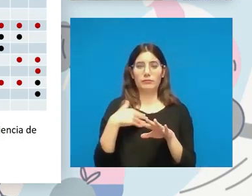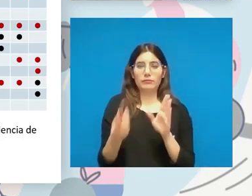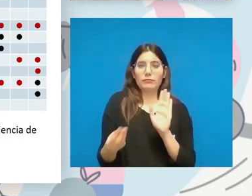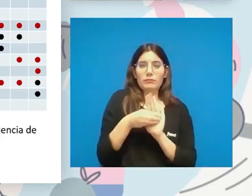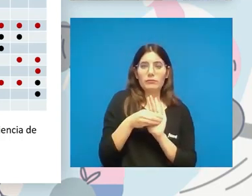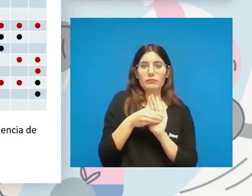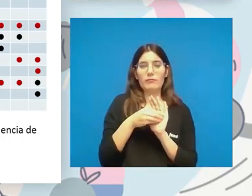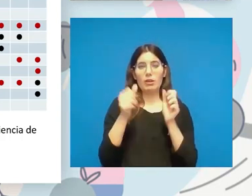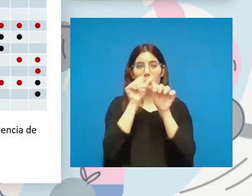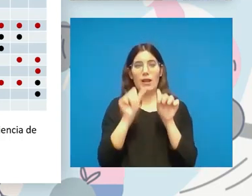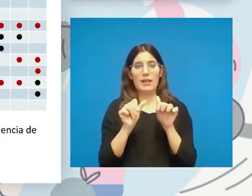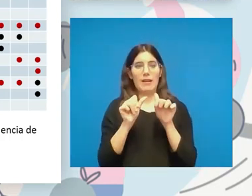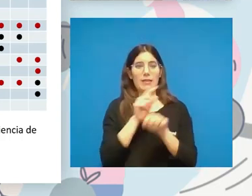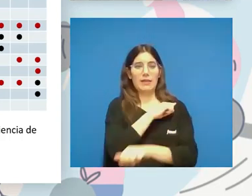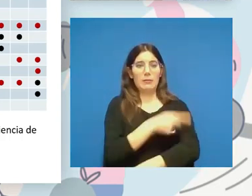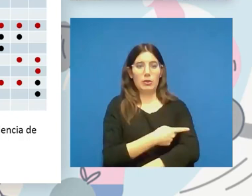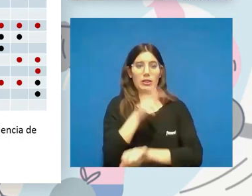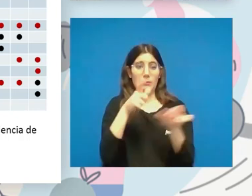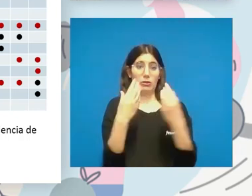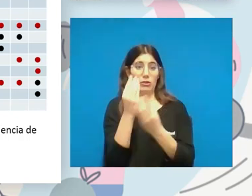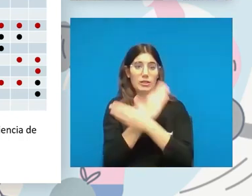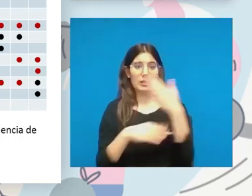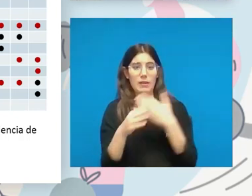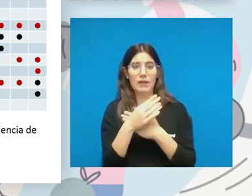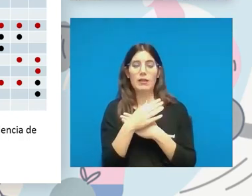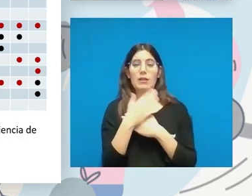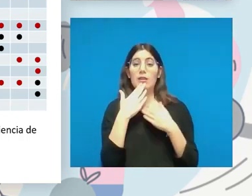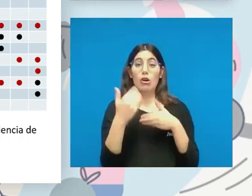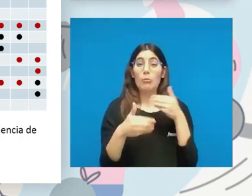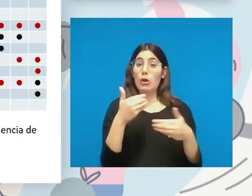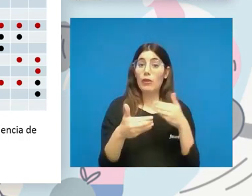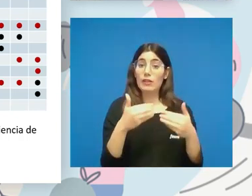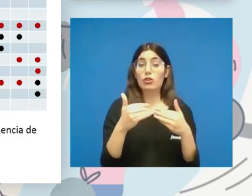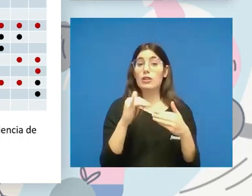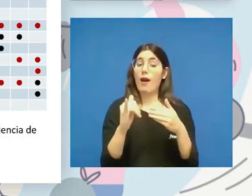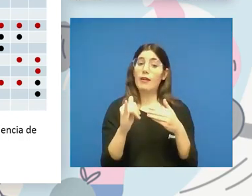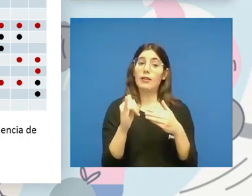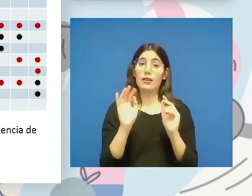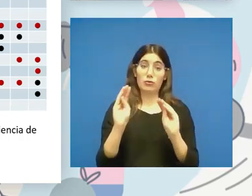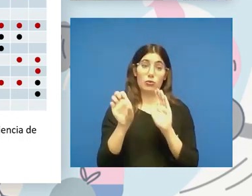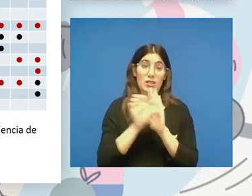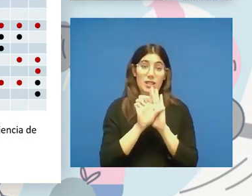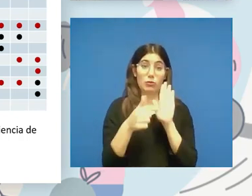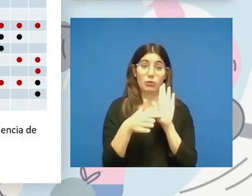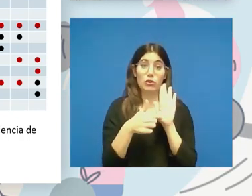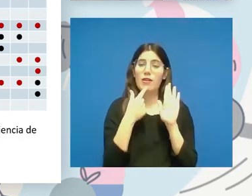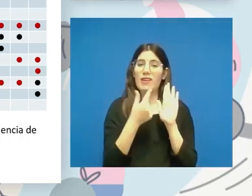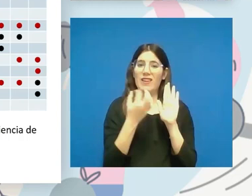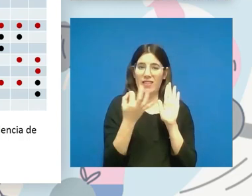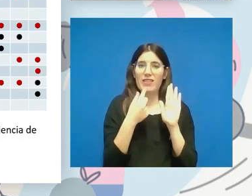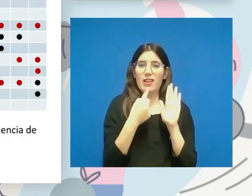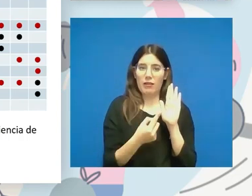deportiva practicada por personas con discapacidad entre los procesos que tendrá que determinar en sus estatutos, es decir,